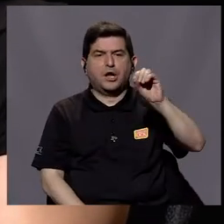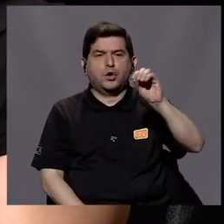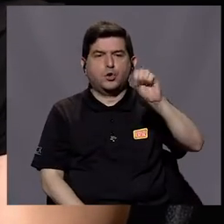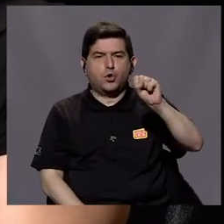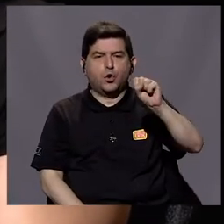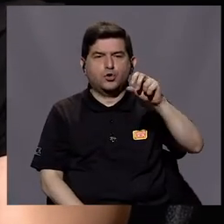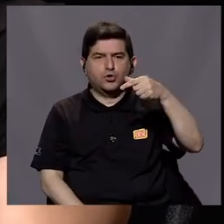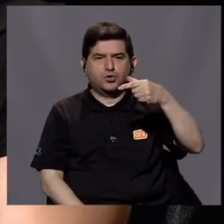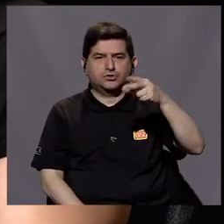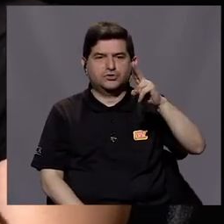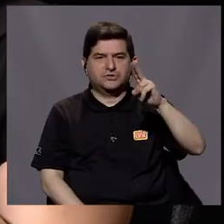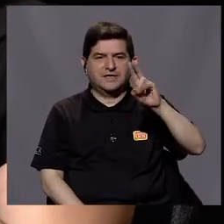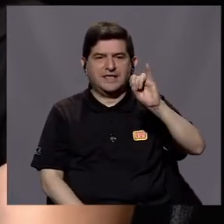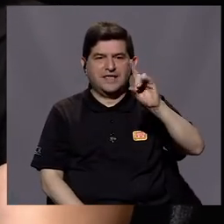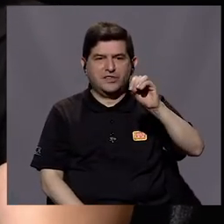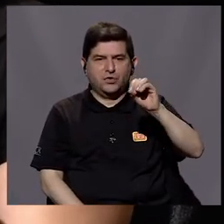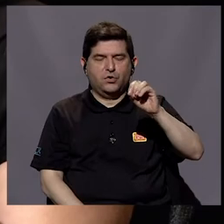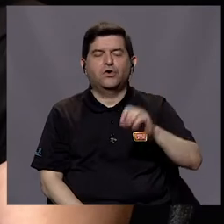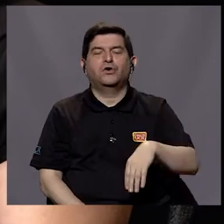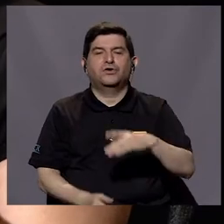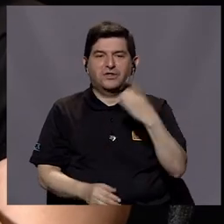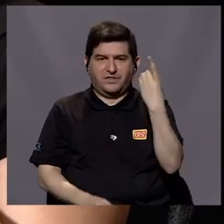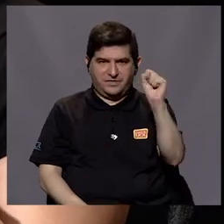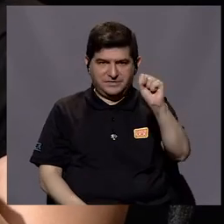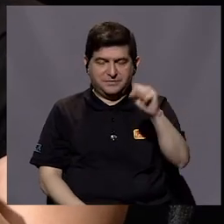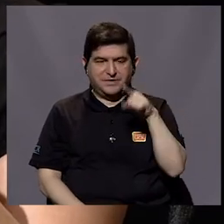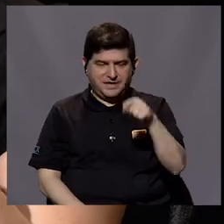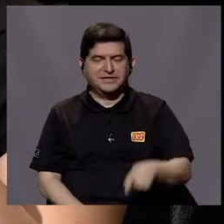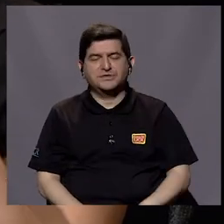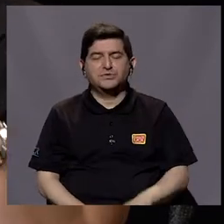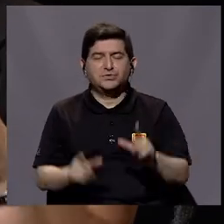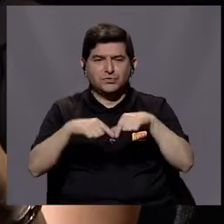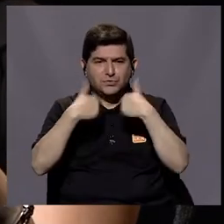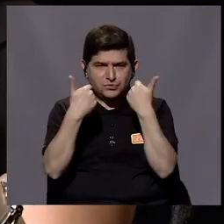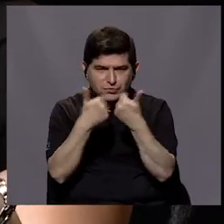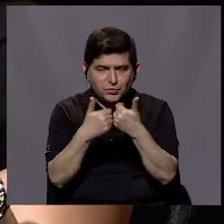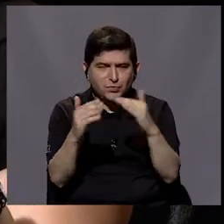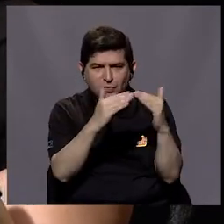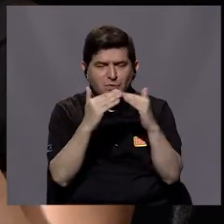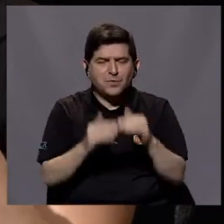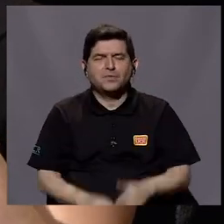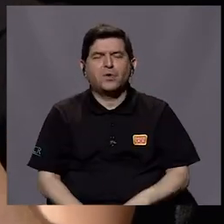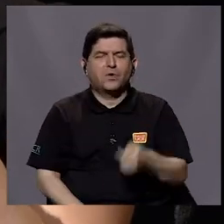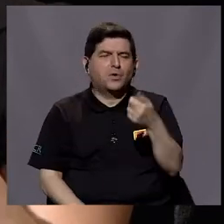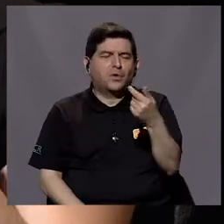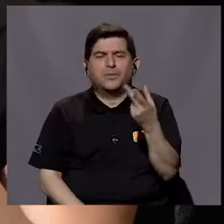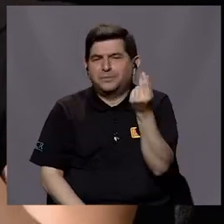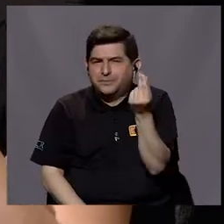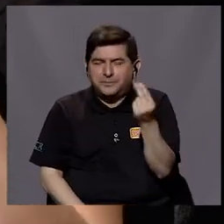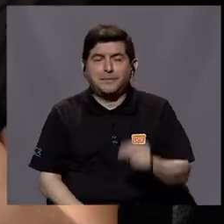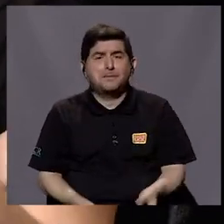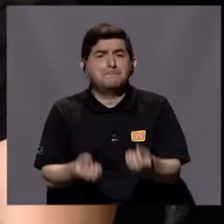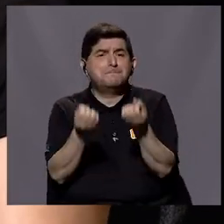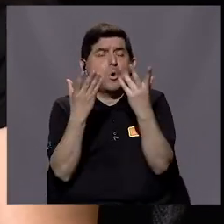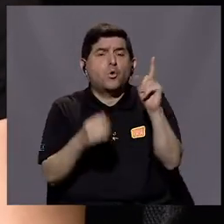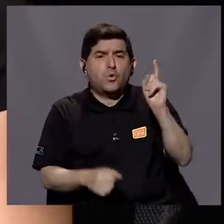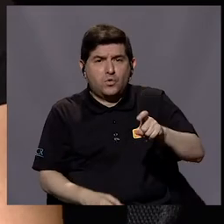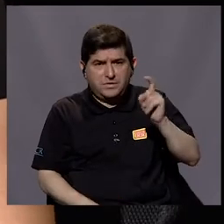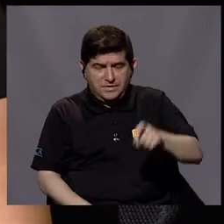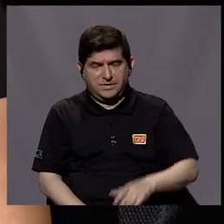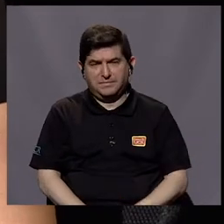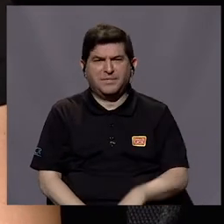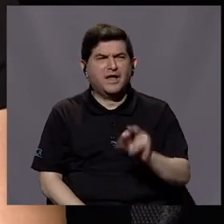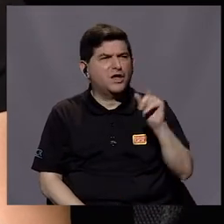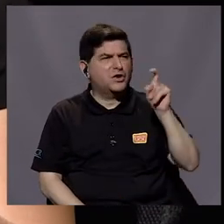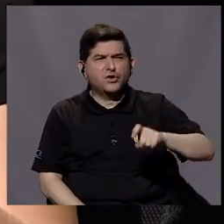desamparados. Es una población que es una población de escasos recursos económicos y que tiene muchas necesidades. No